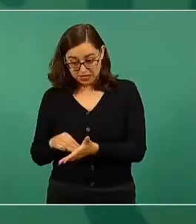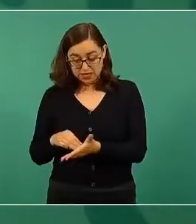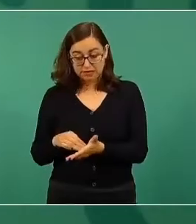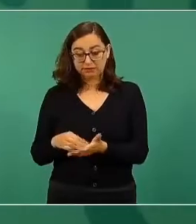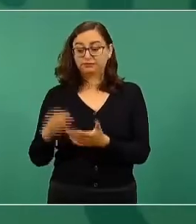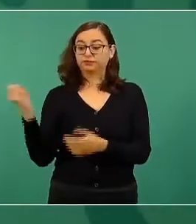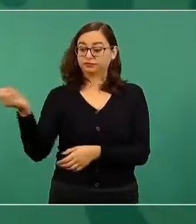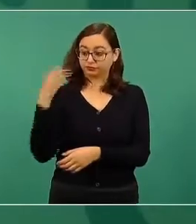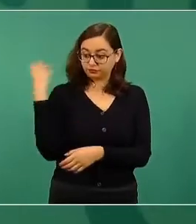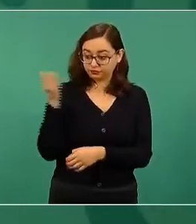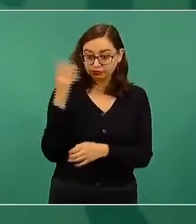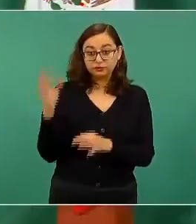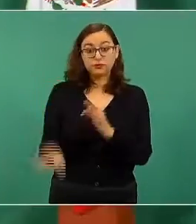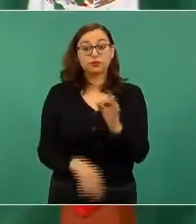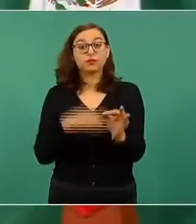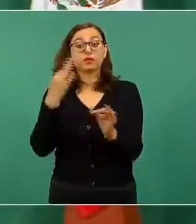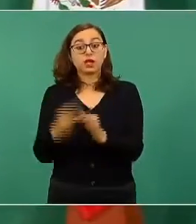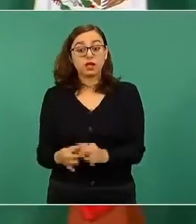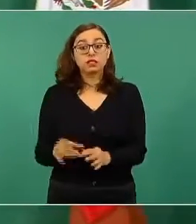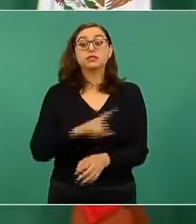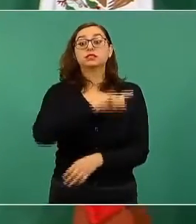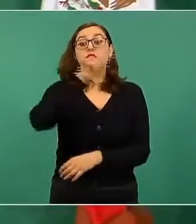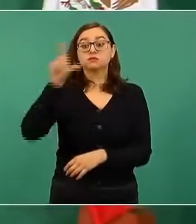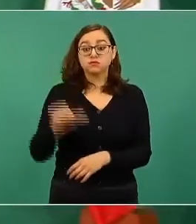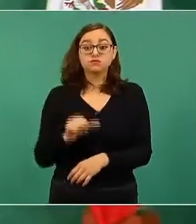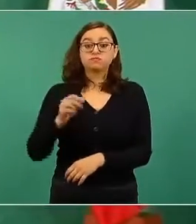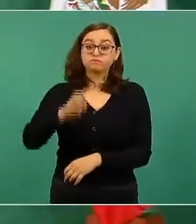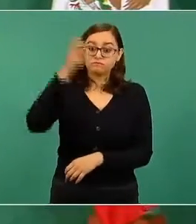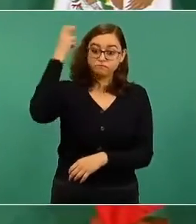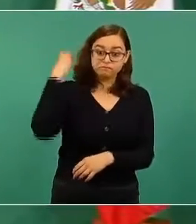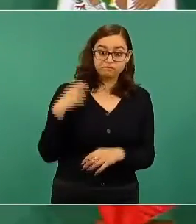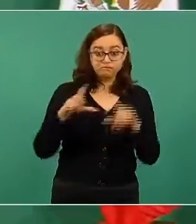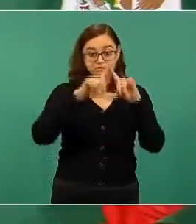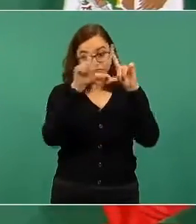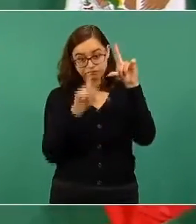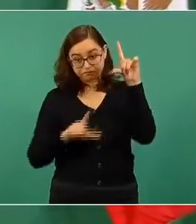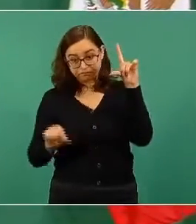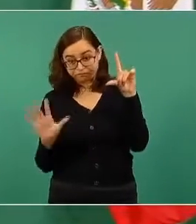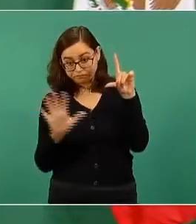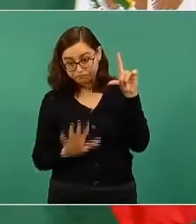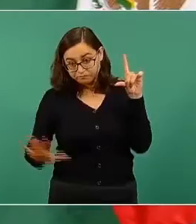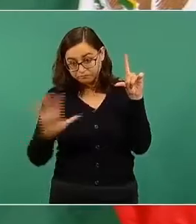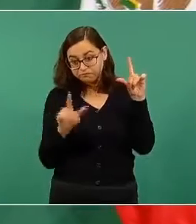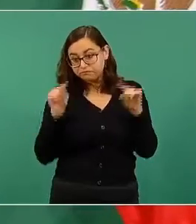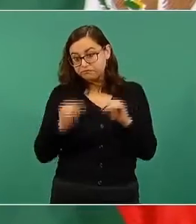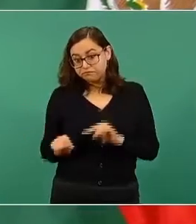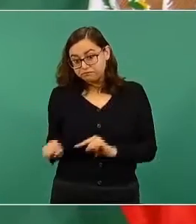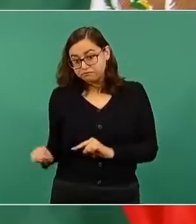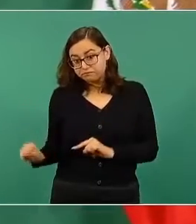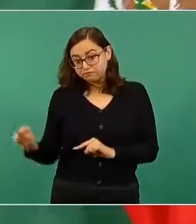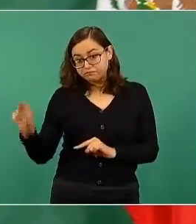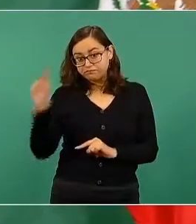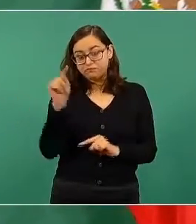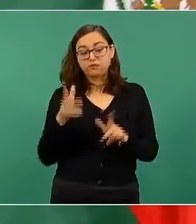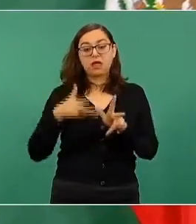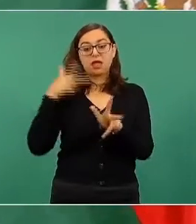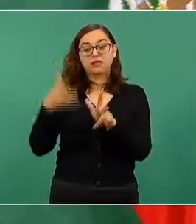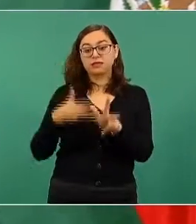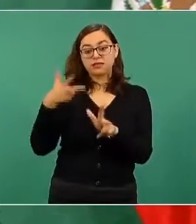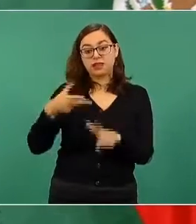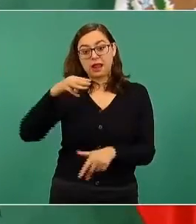recorrido por toda la península para hacer el trabajo de supervisión del Tren Maya.